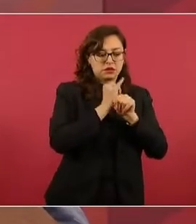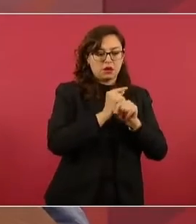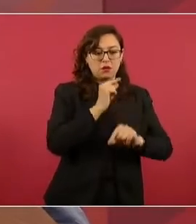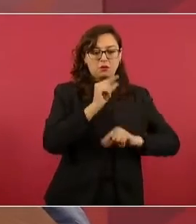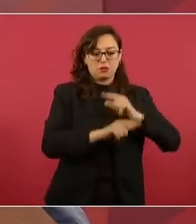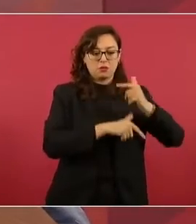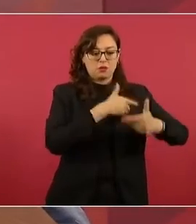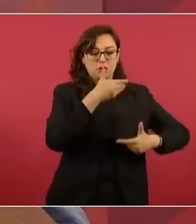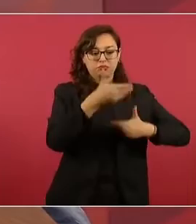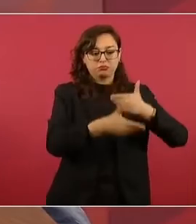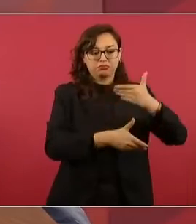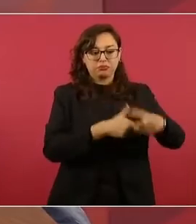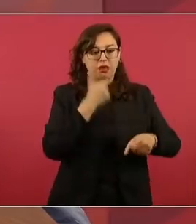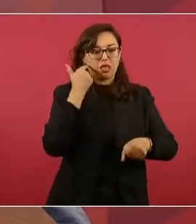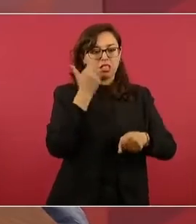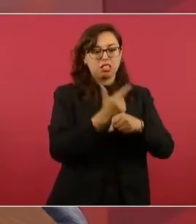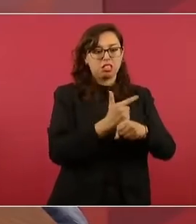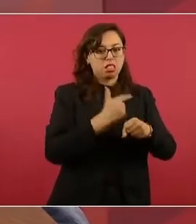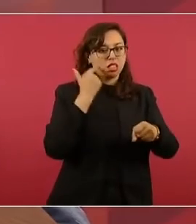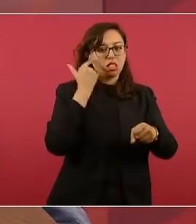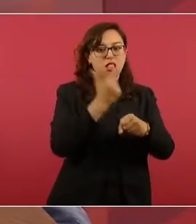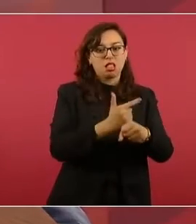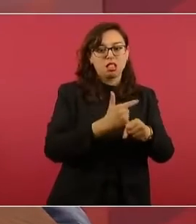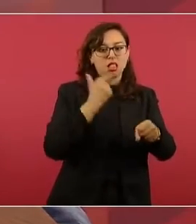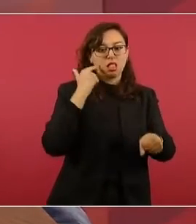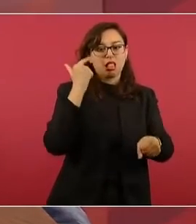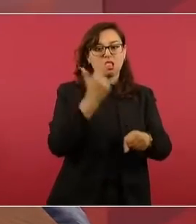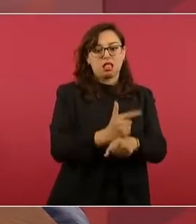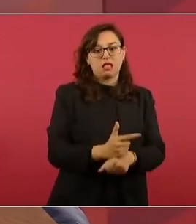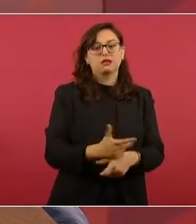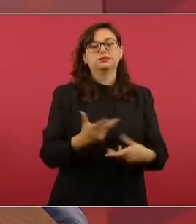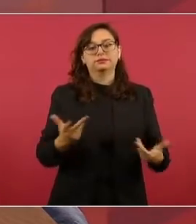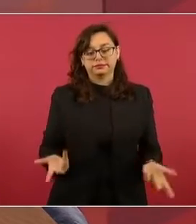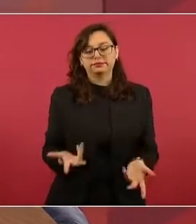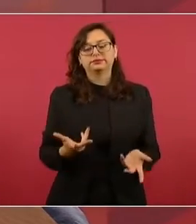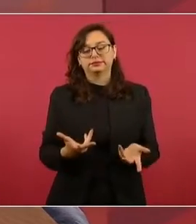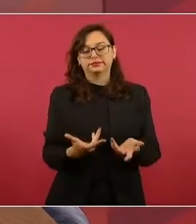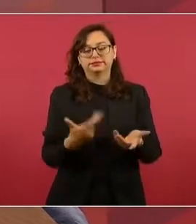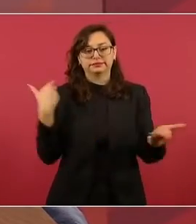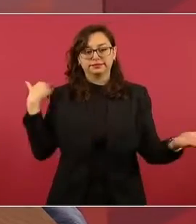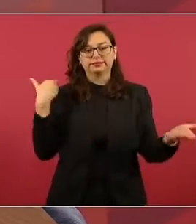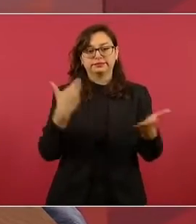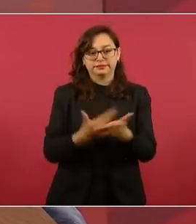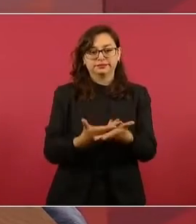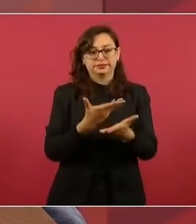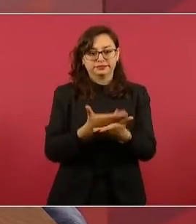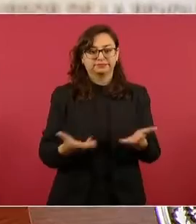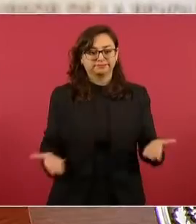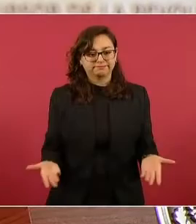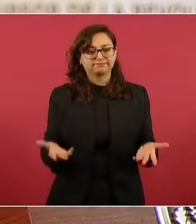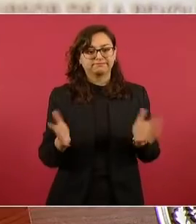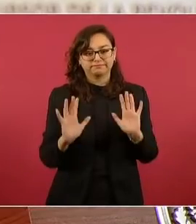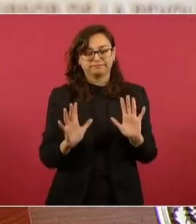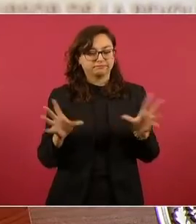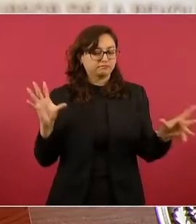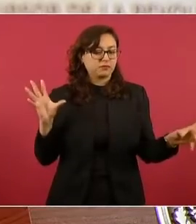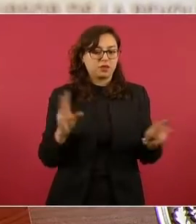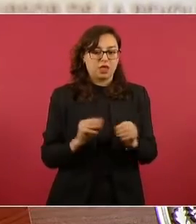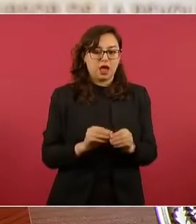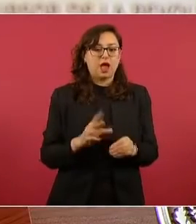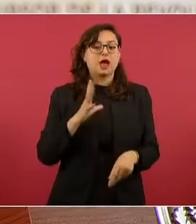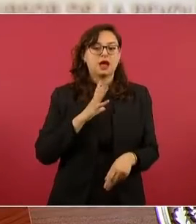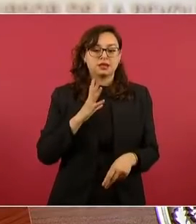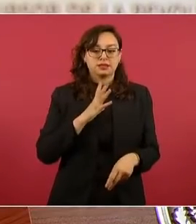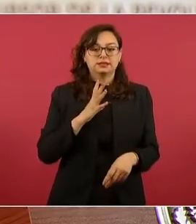y eso es lo que ha habido básicamente y